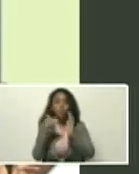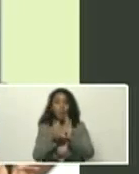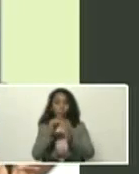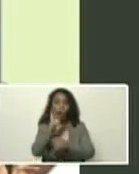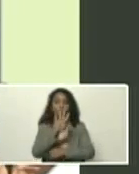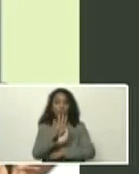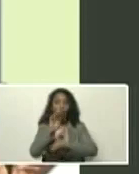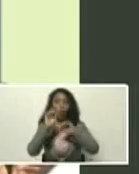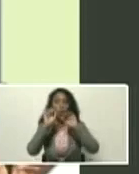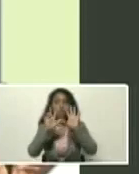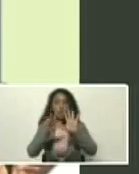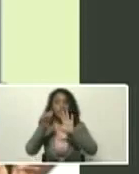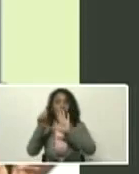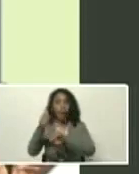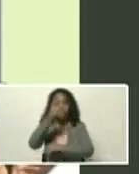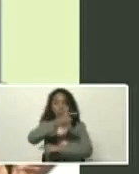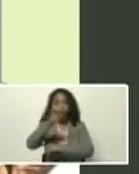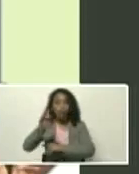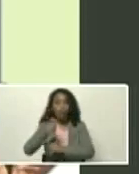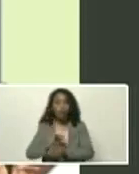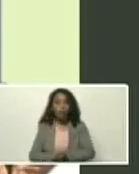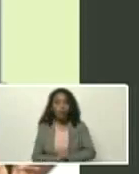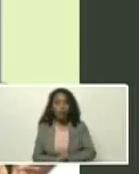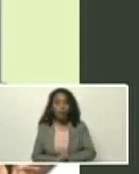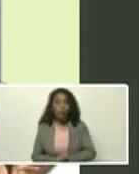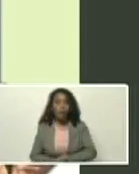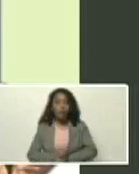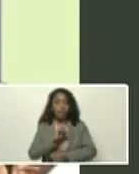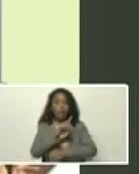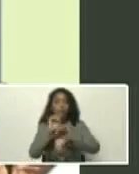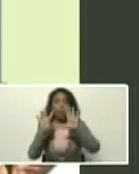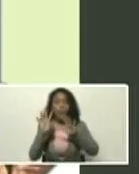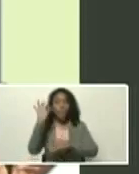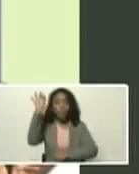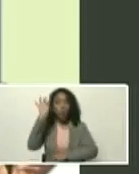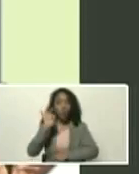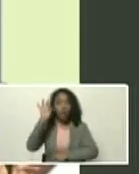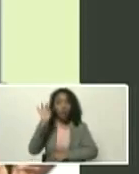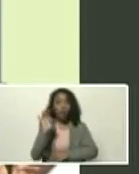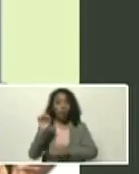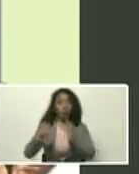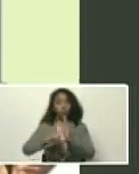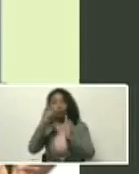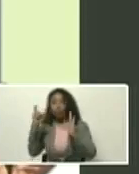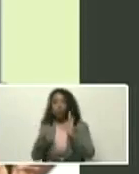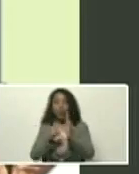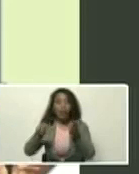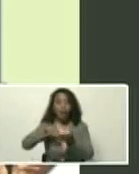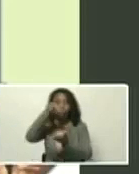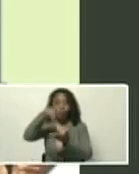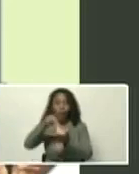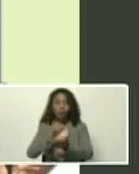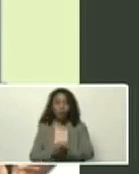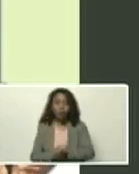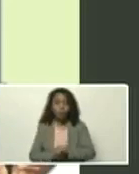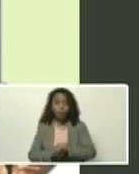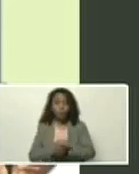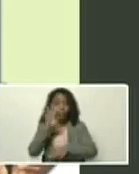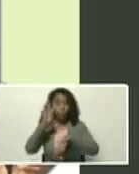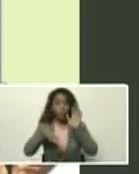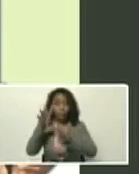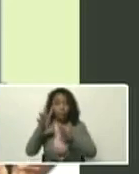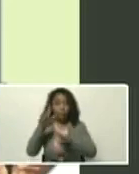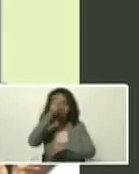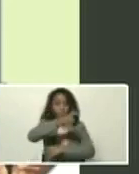486, habitantes, 19% del total nacional, y 14